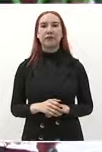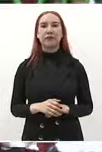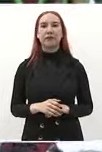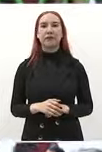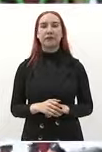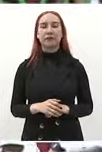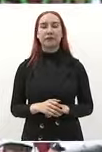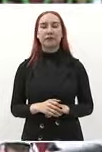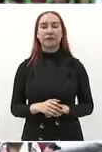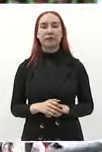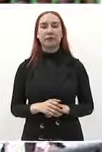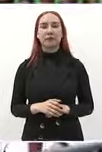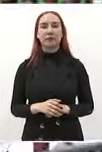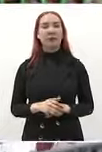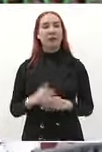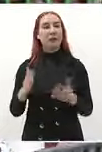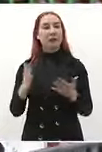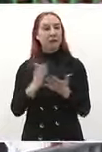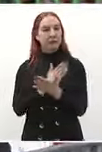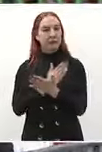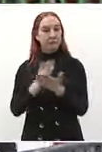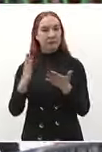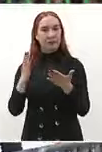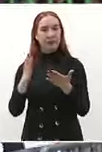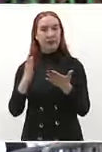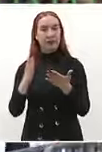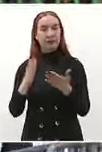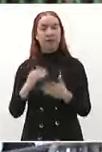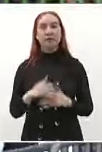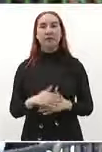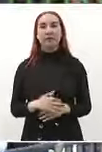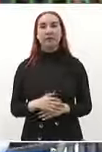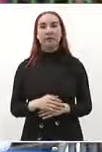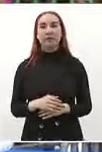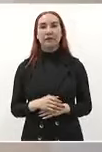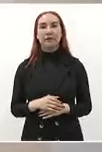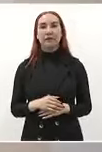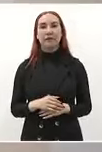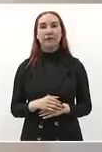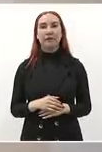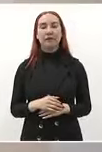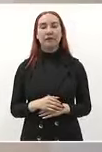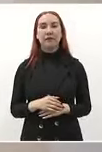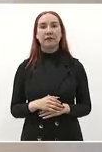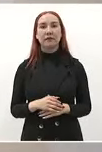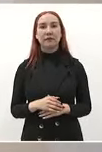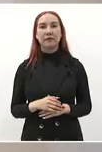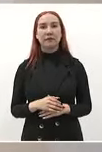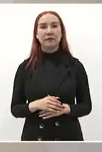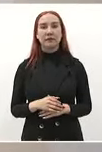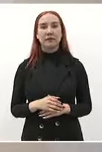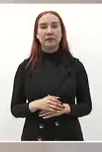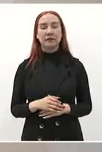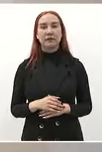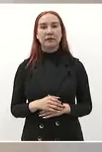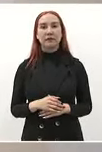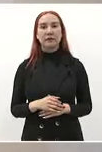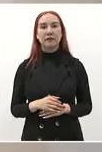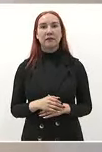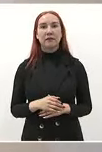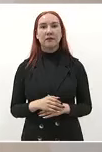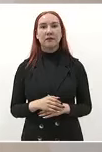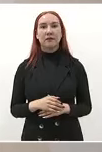además todo va a quedar bien